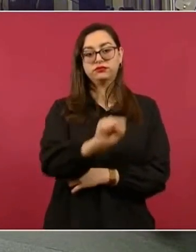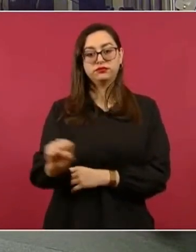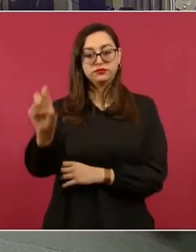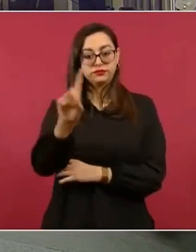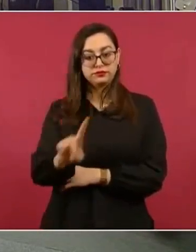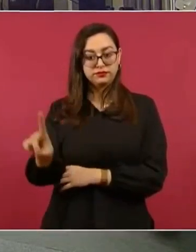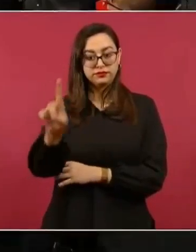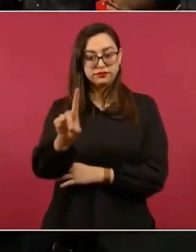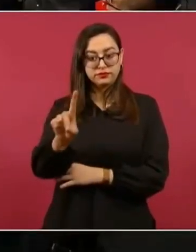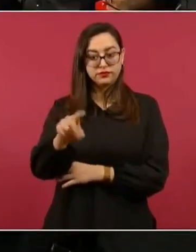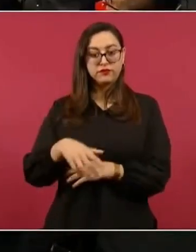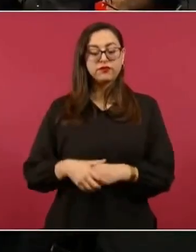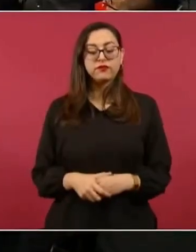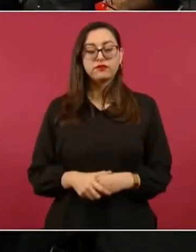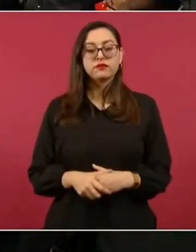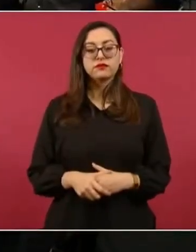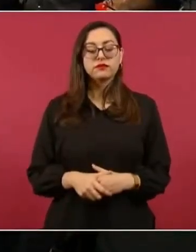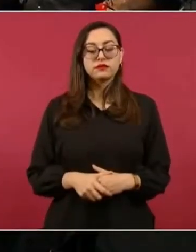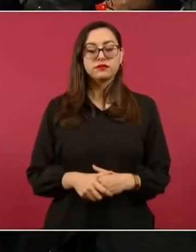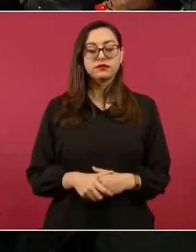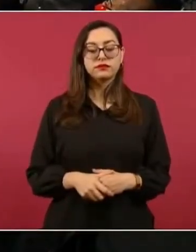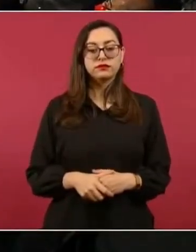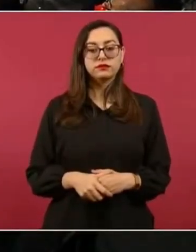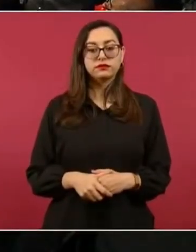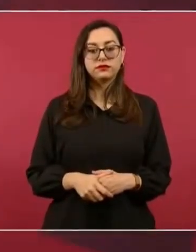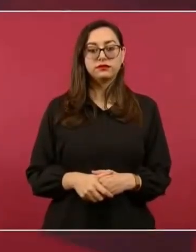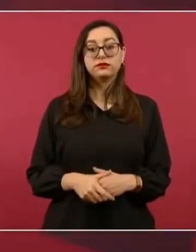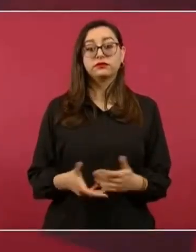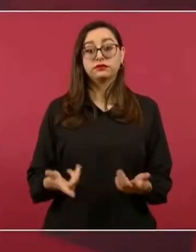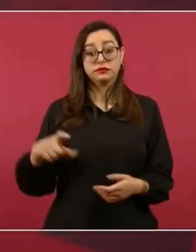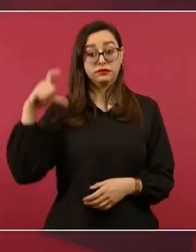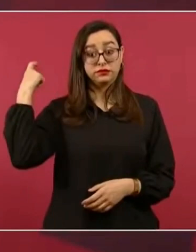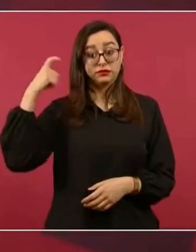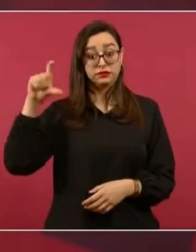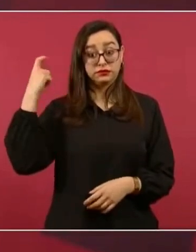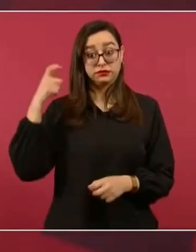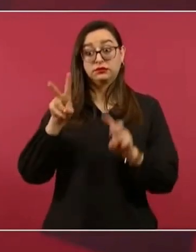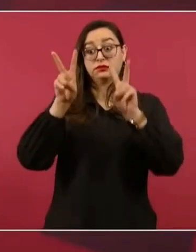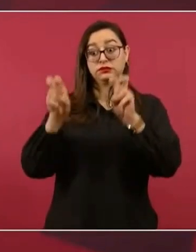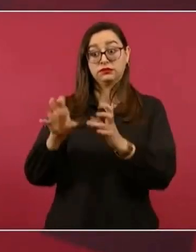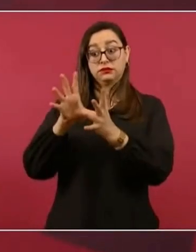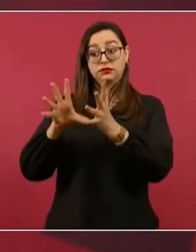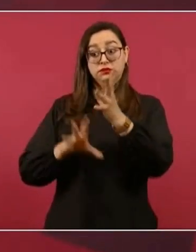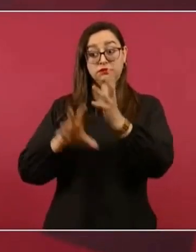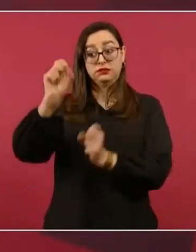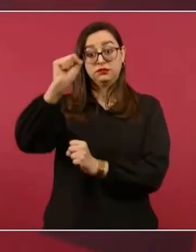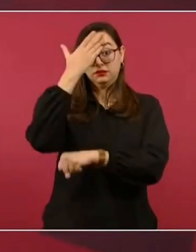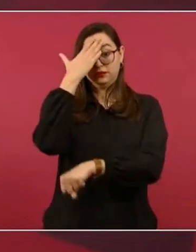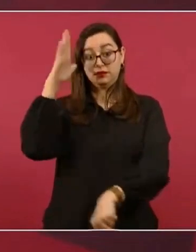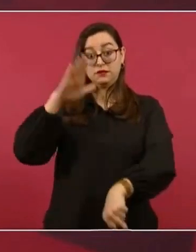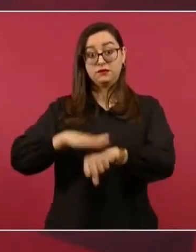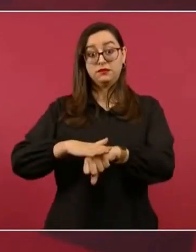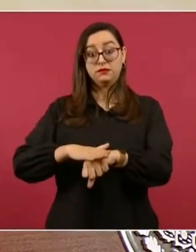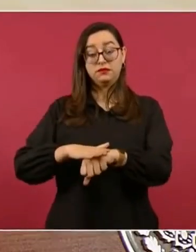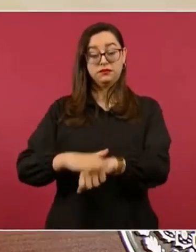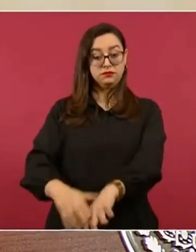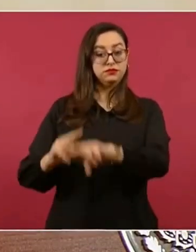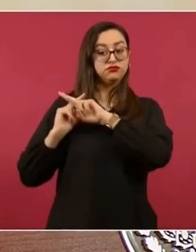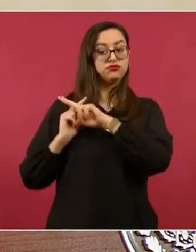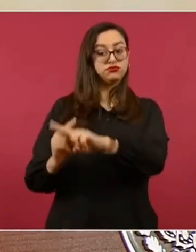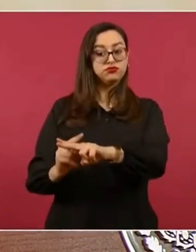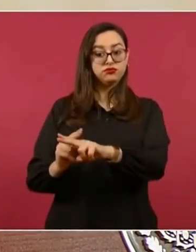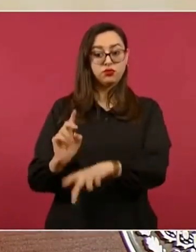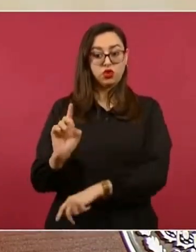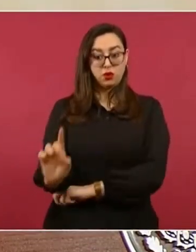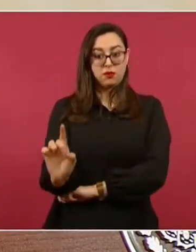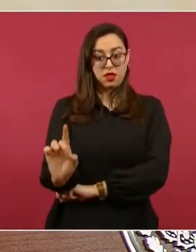No, voy a la conmemoración de la Constitución del 17 a Querétaro, eso es